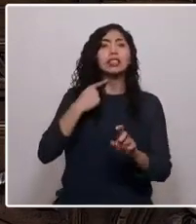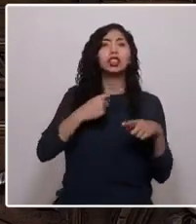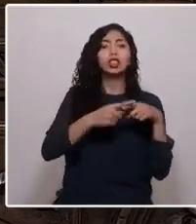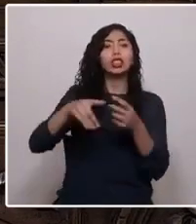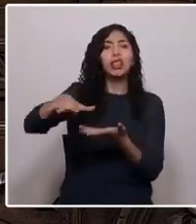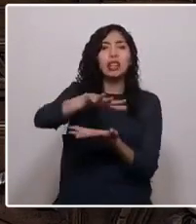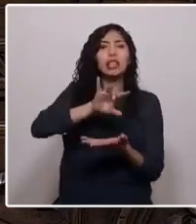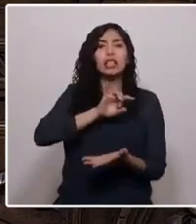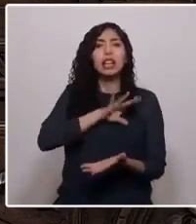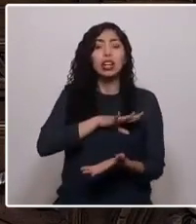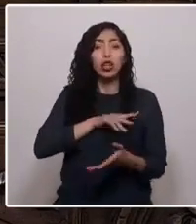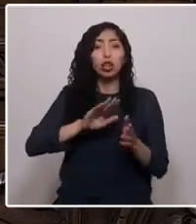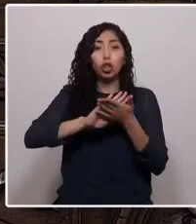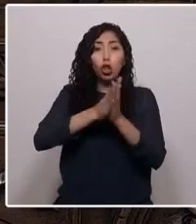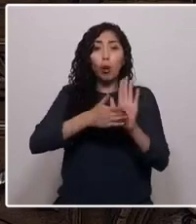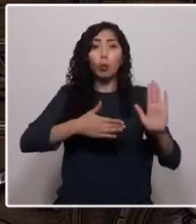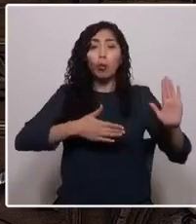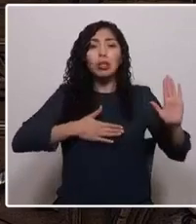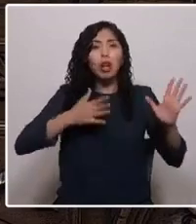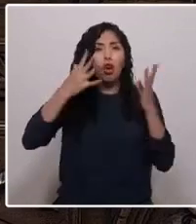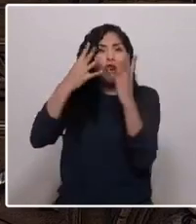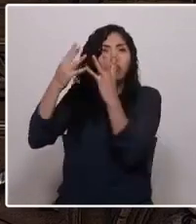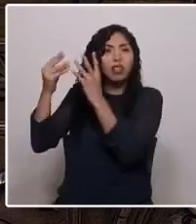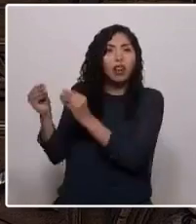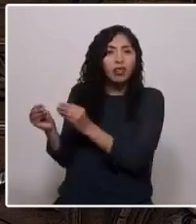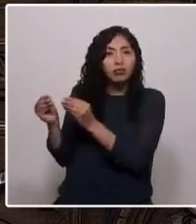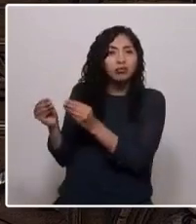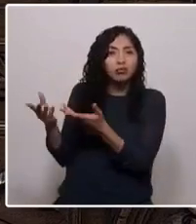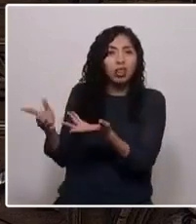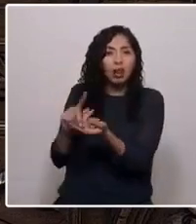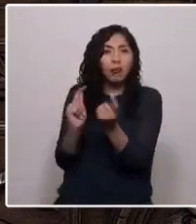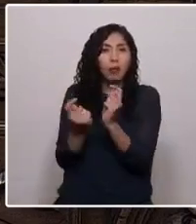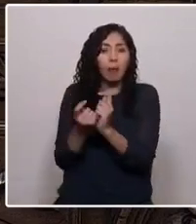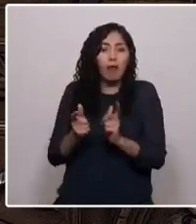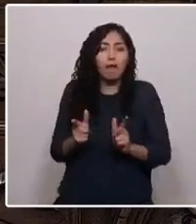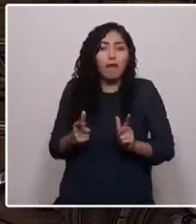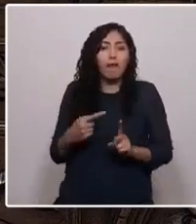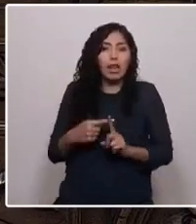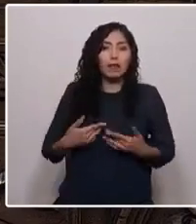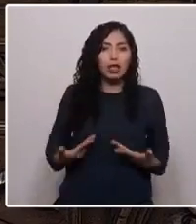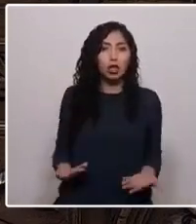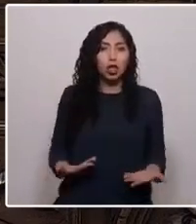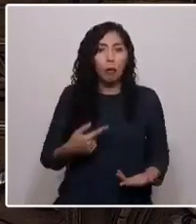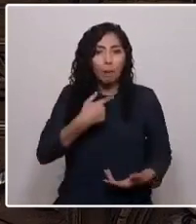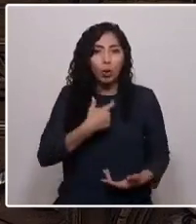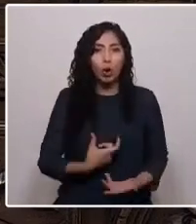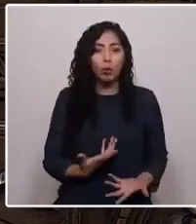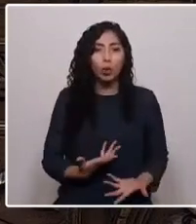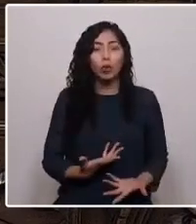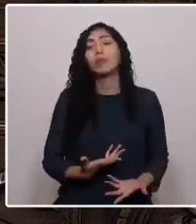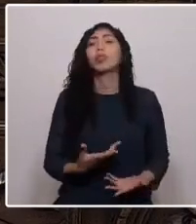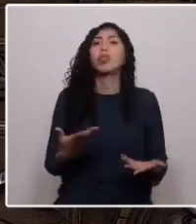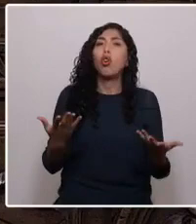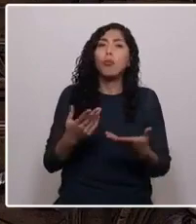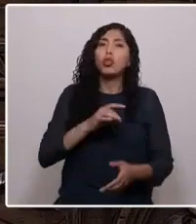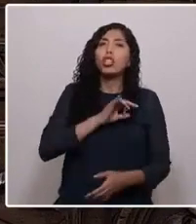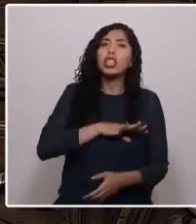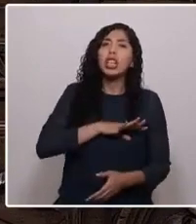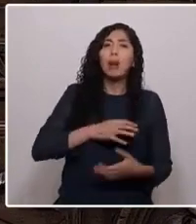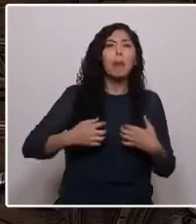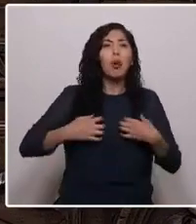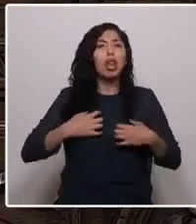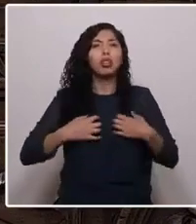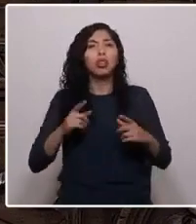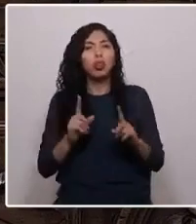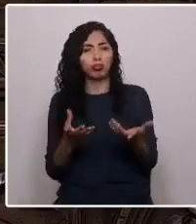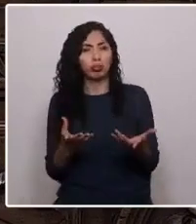las cambiaron por consignas ideológicas en su propio beneficio. ¿Cómo no va a estar molesto Chile si aquellos que dijeron construir una